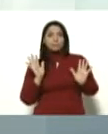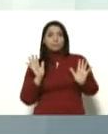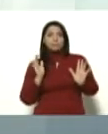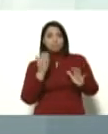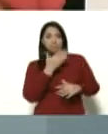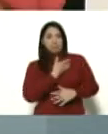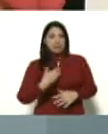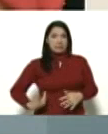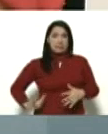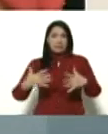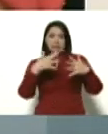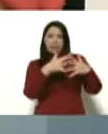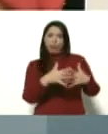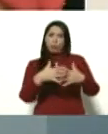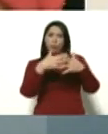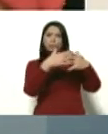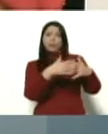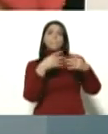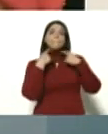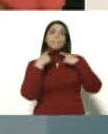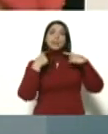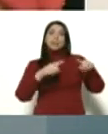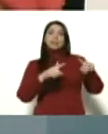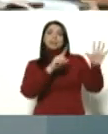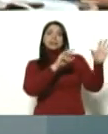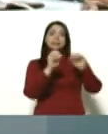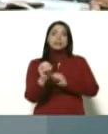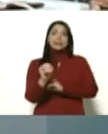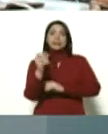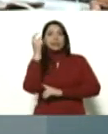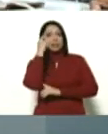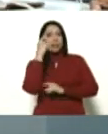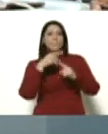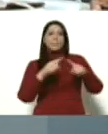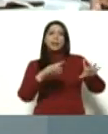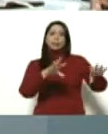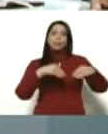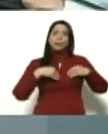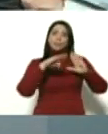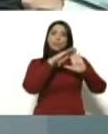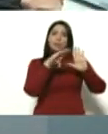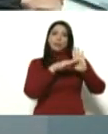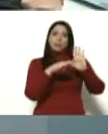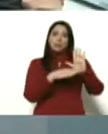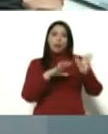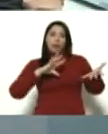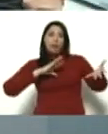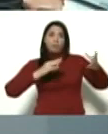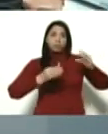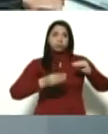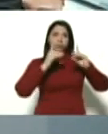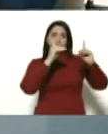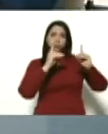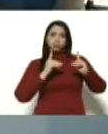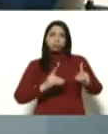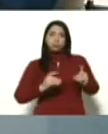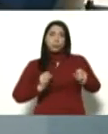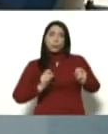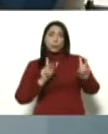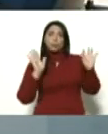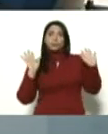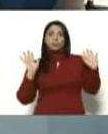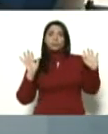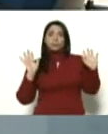presidente de Estados Unidos, que perdió 70 días para tomar medidas y adoptar decisiones oportunas,